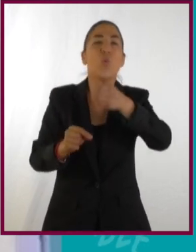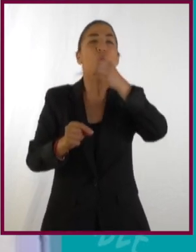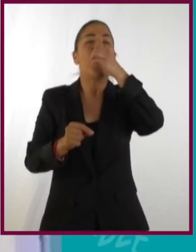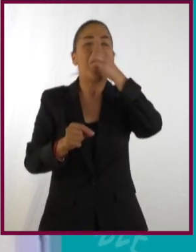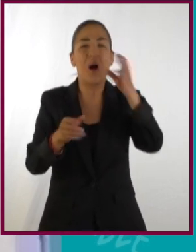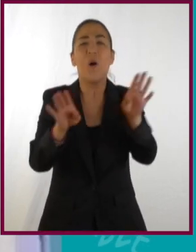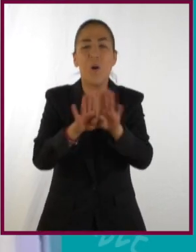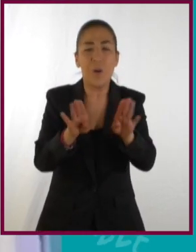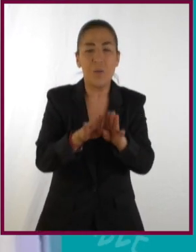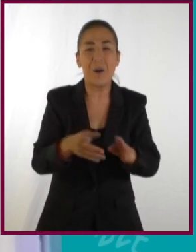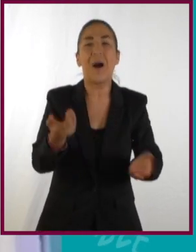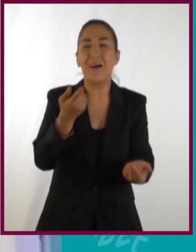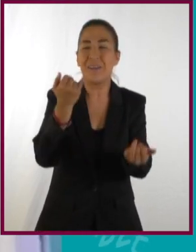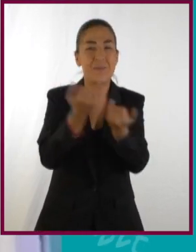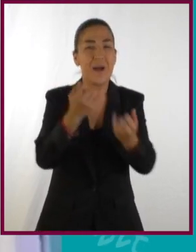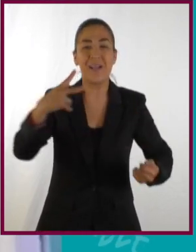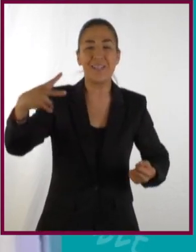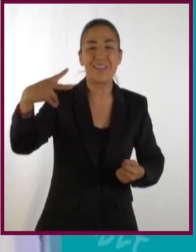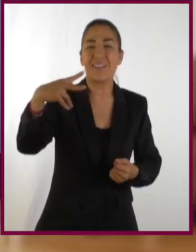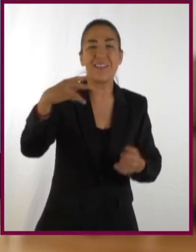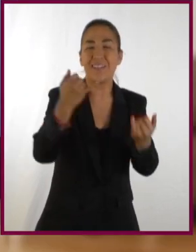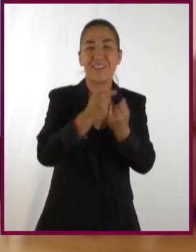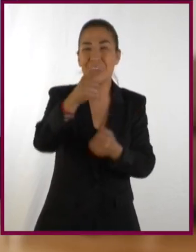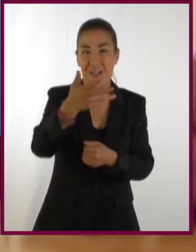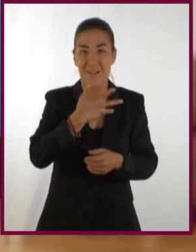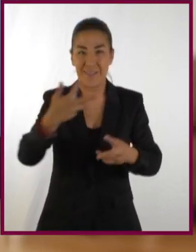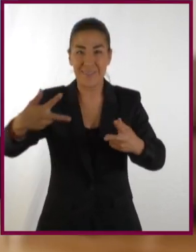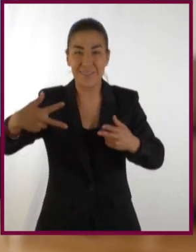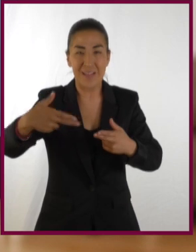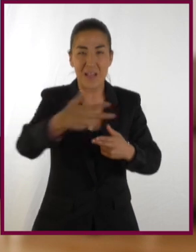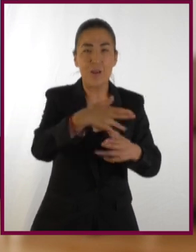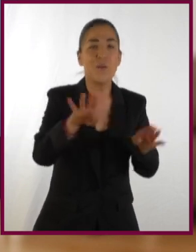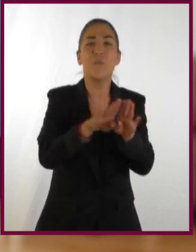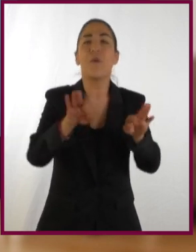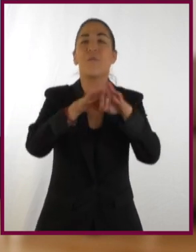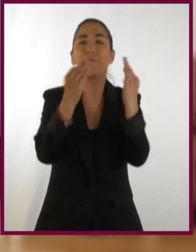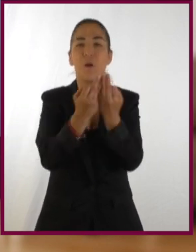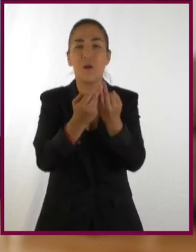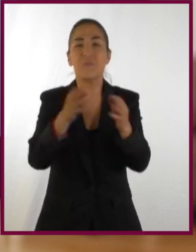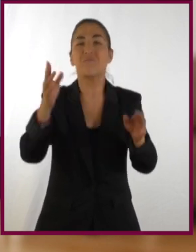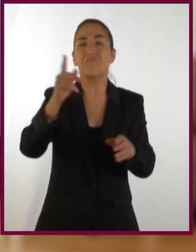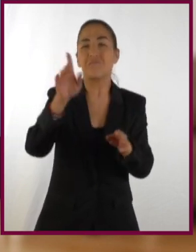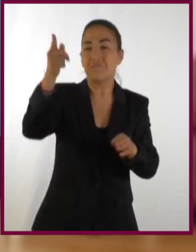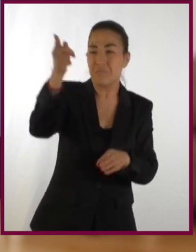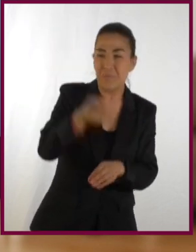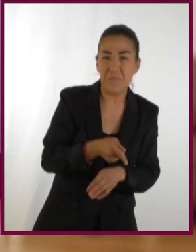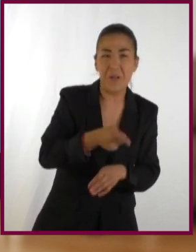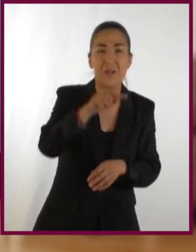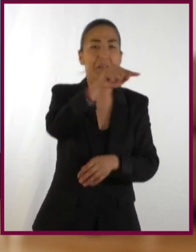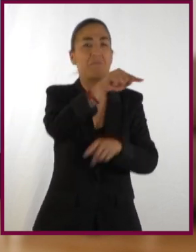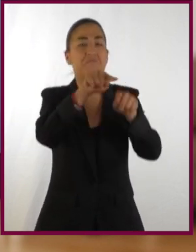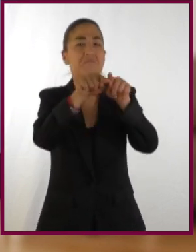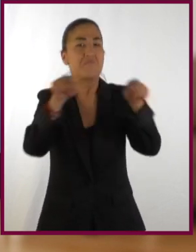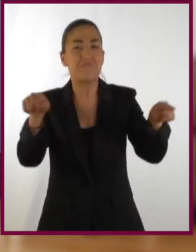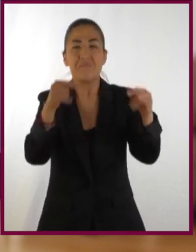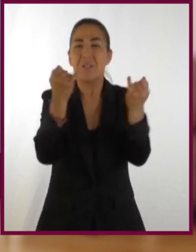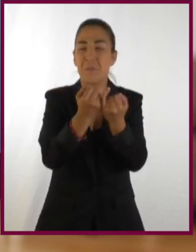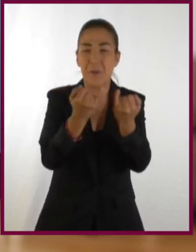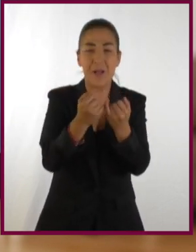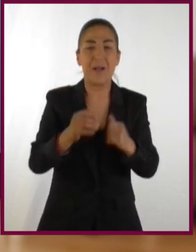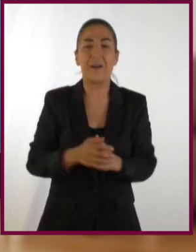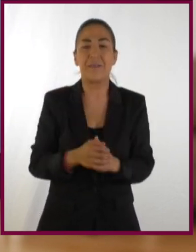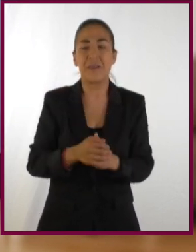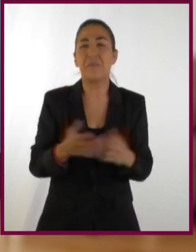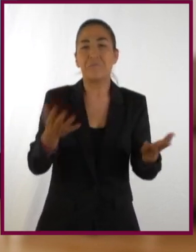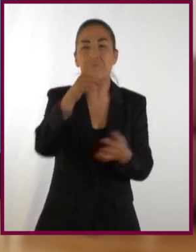podemos cortar, si tenemos unas tijeras podemos cortar de forma paralela, de forma diagonal,